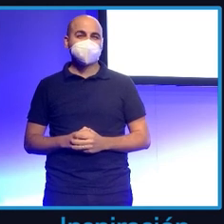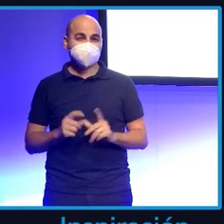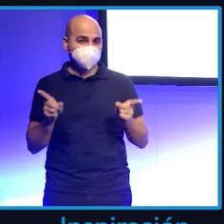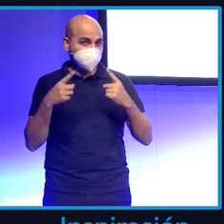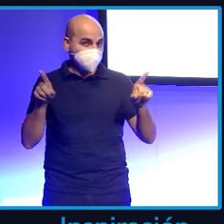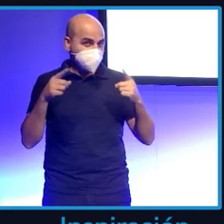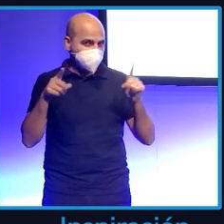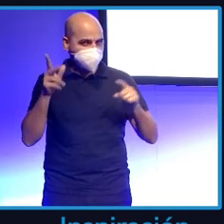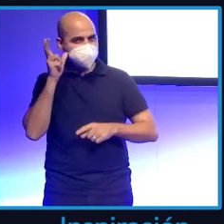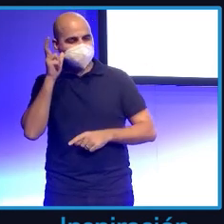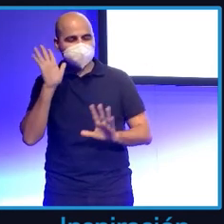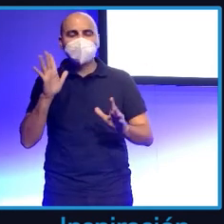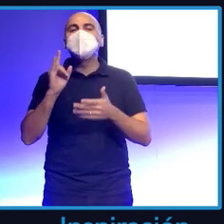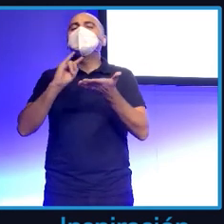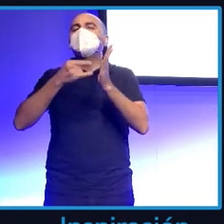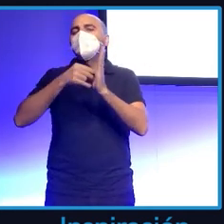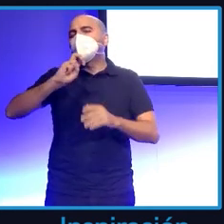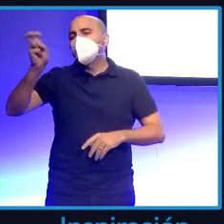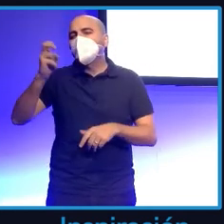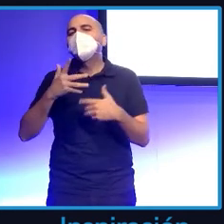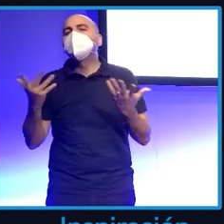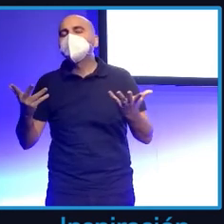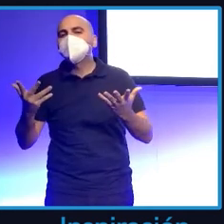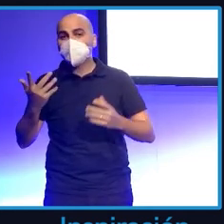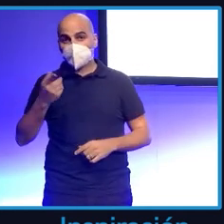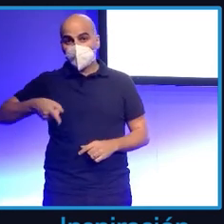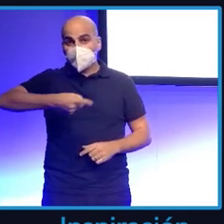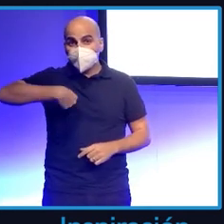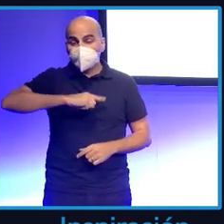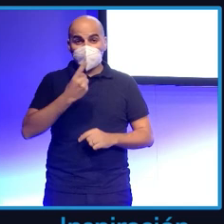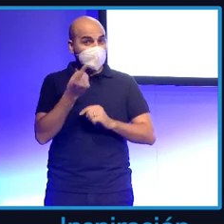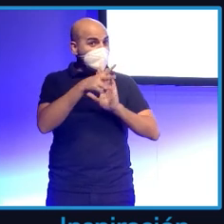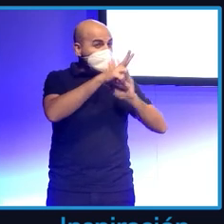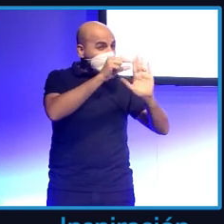utilizamos es esta, que es cogemos todos los vídeos